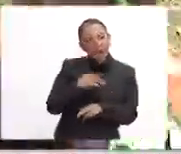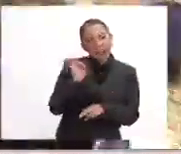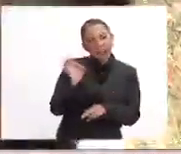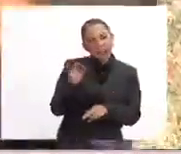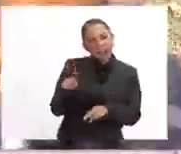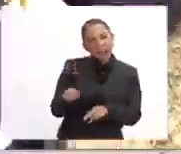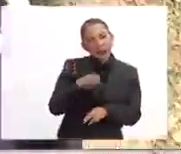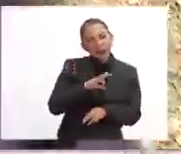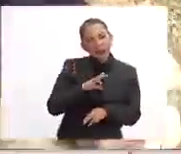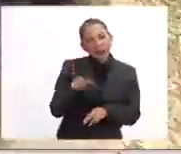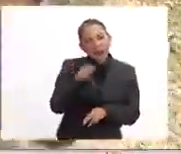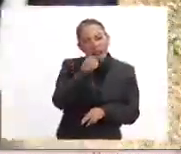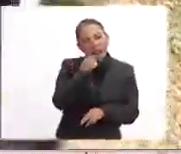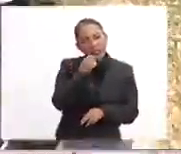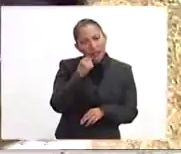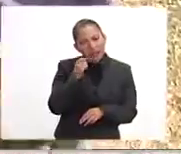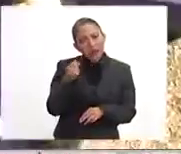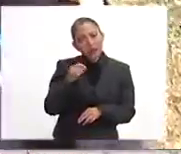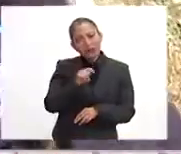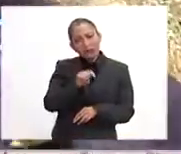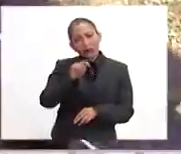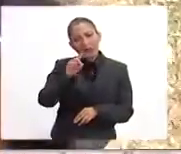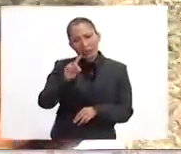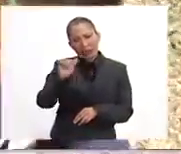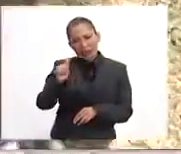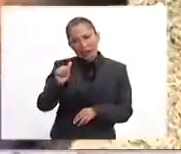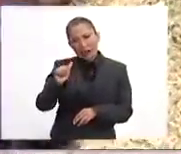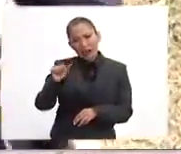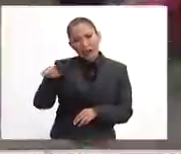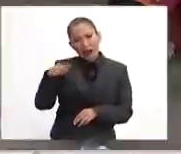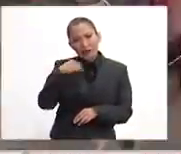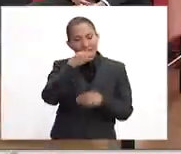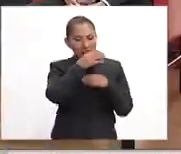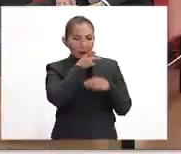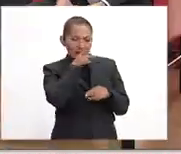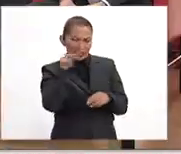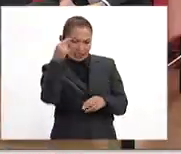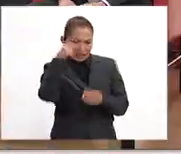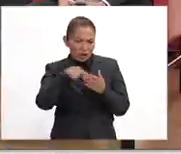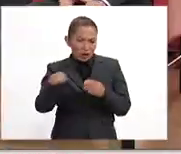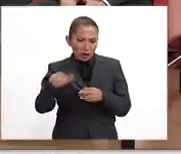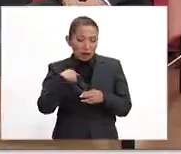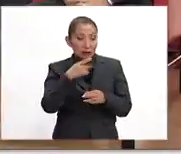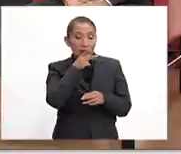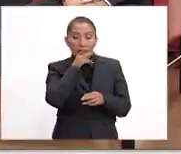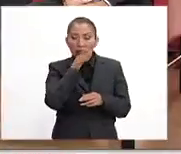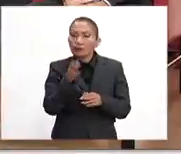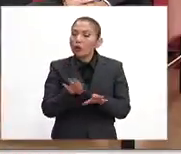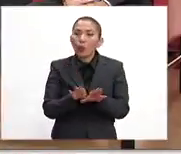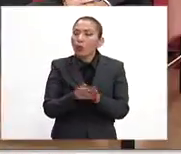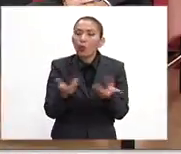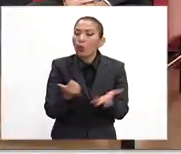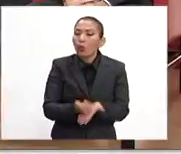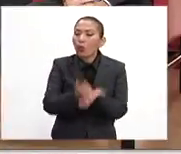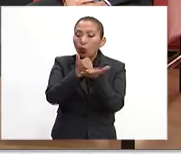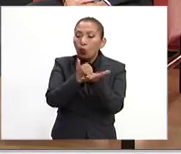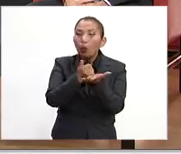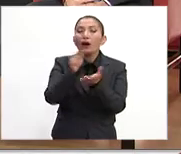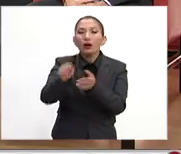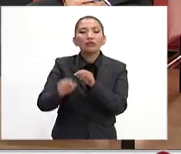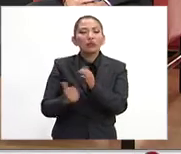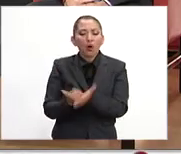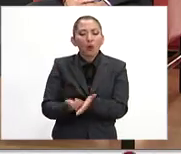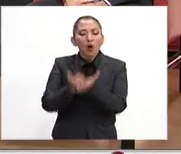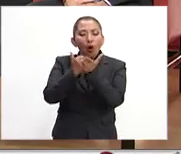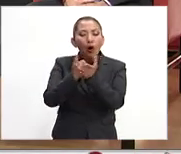probablemente puede tener el niño del TDA y avisarlo a sus padres y los padres seguir los caminos adecuados para la detección, le van a dar